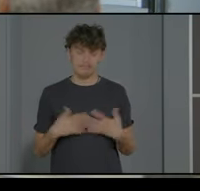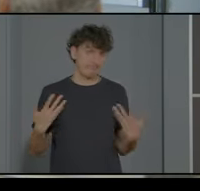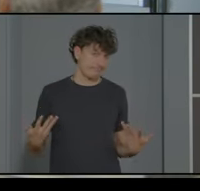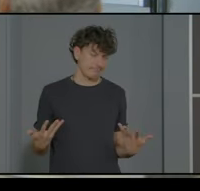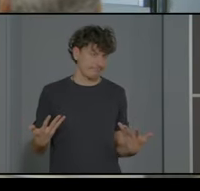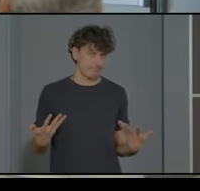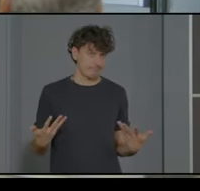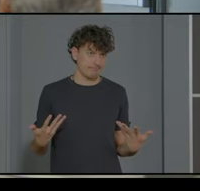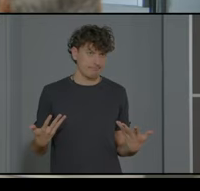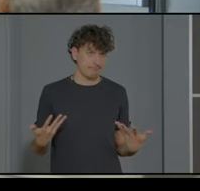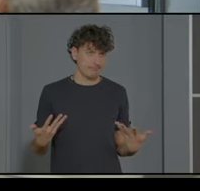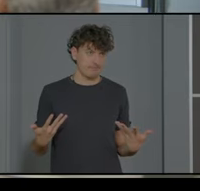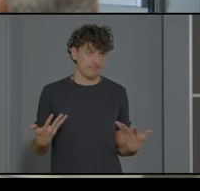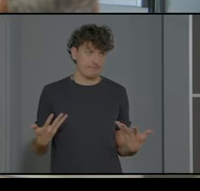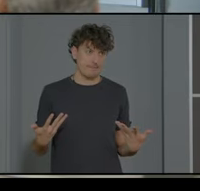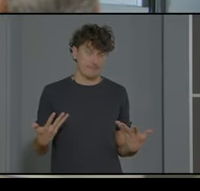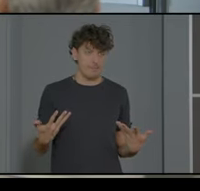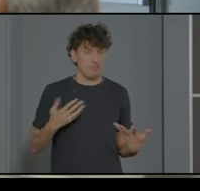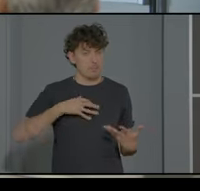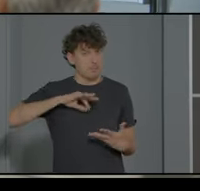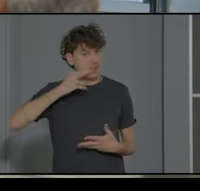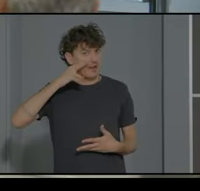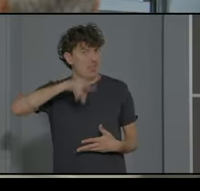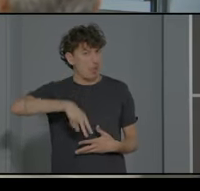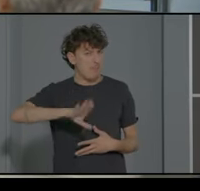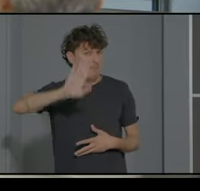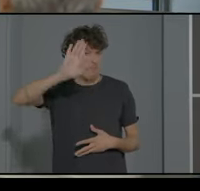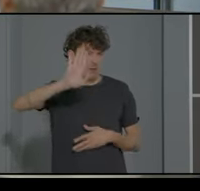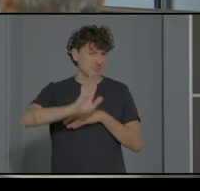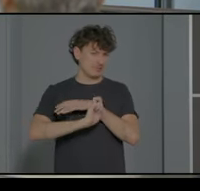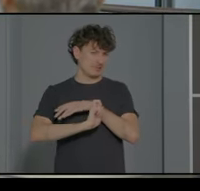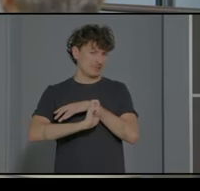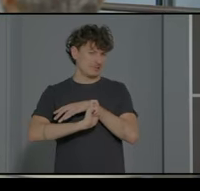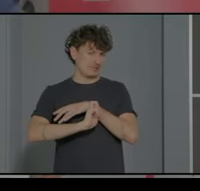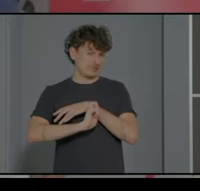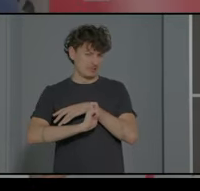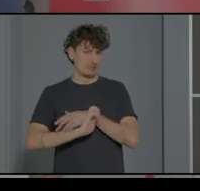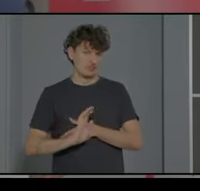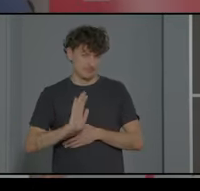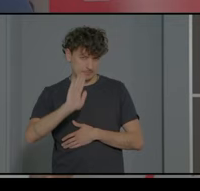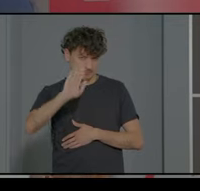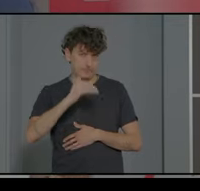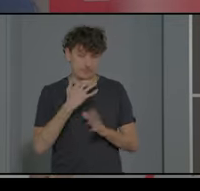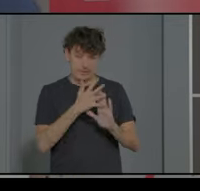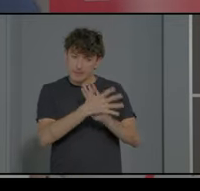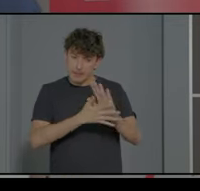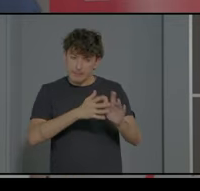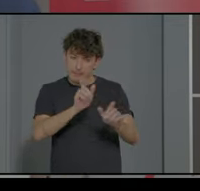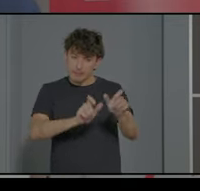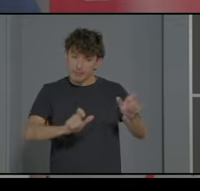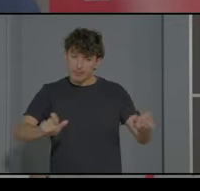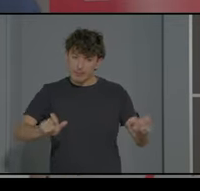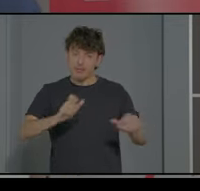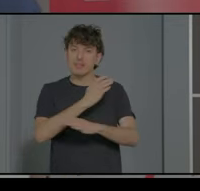no... No le falta cierta razón, pero que tiene una trampa importante. Y es que cuando estamos hablando de una población con discapacidad